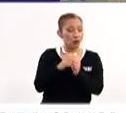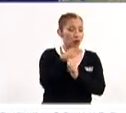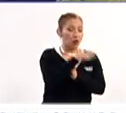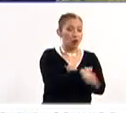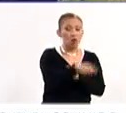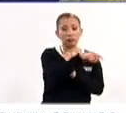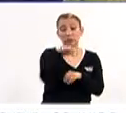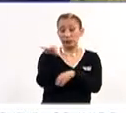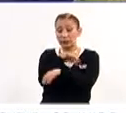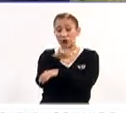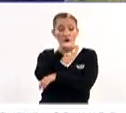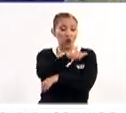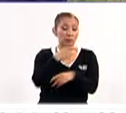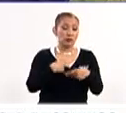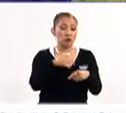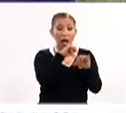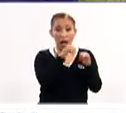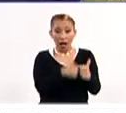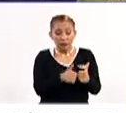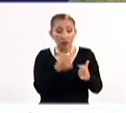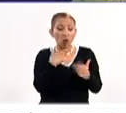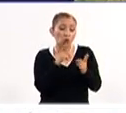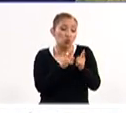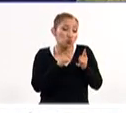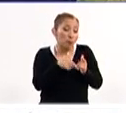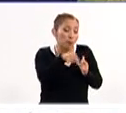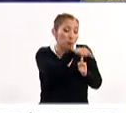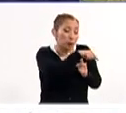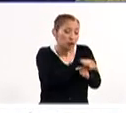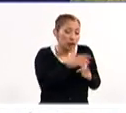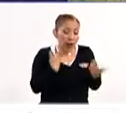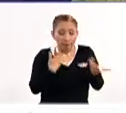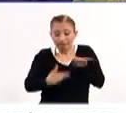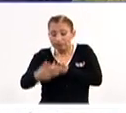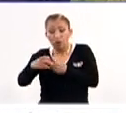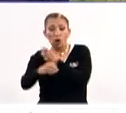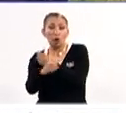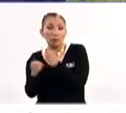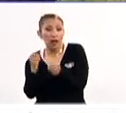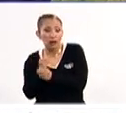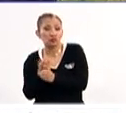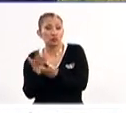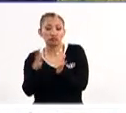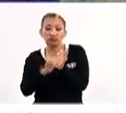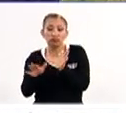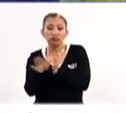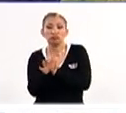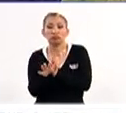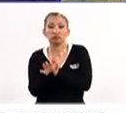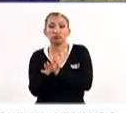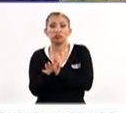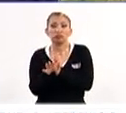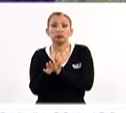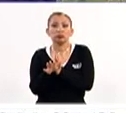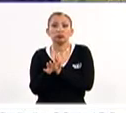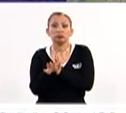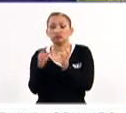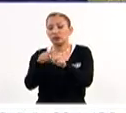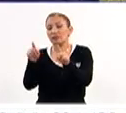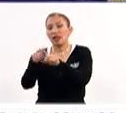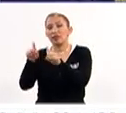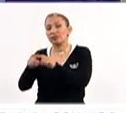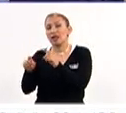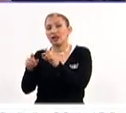diseño con un artesano o con un grupo de artesanos y hacen piezas, digamos, en una numeración limitada